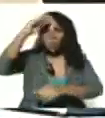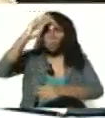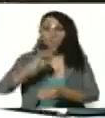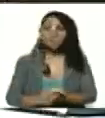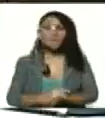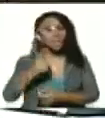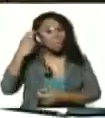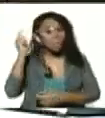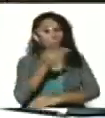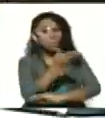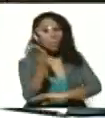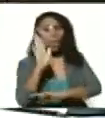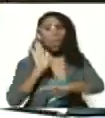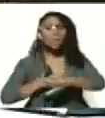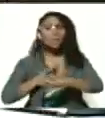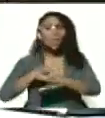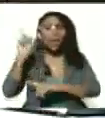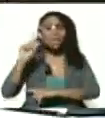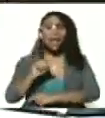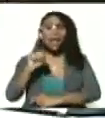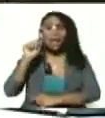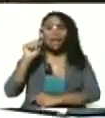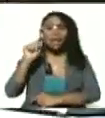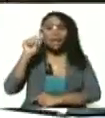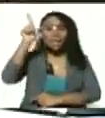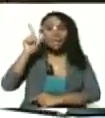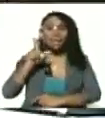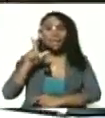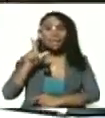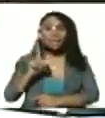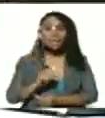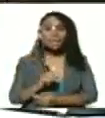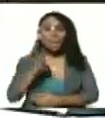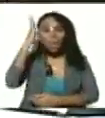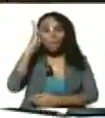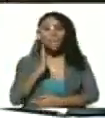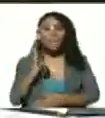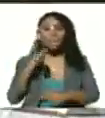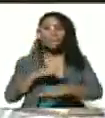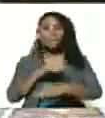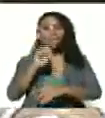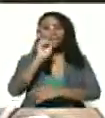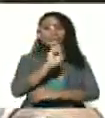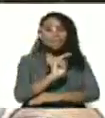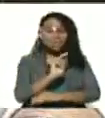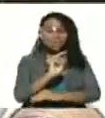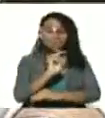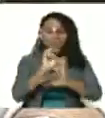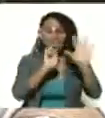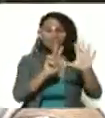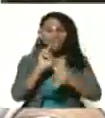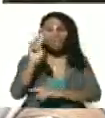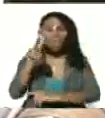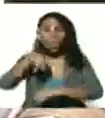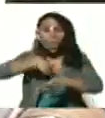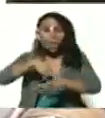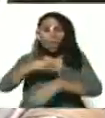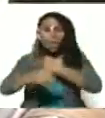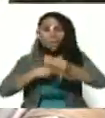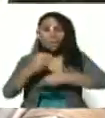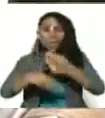Recuerden ustedes los casos de Libia. Como en 72 horas pasaron